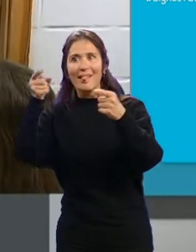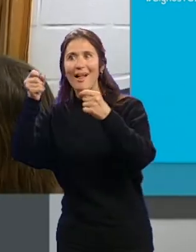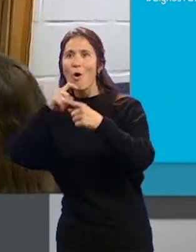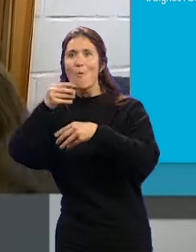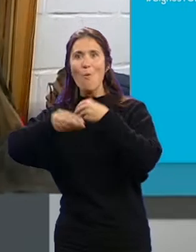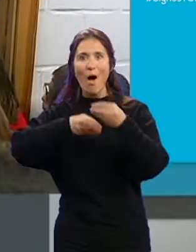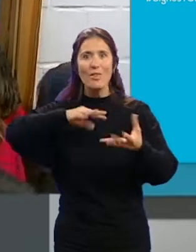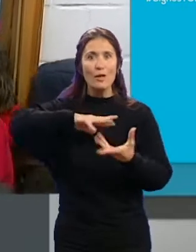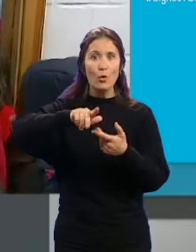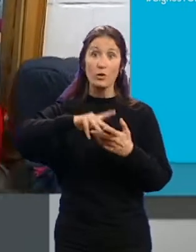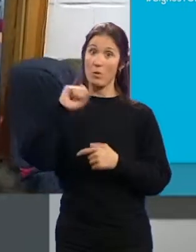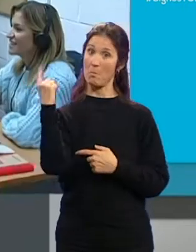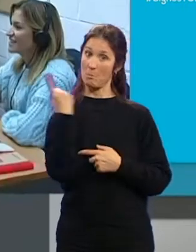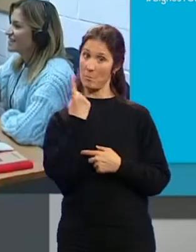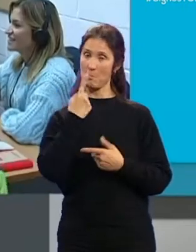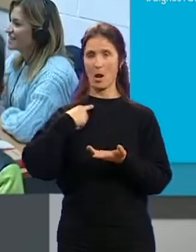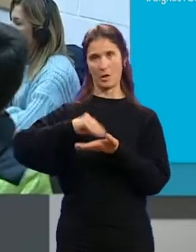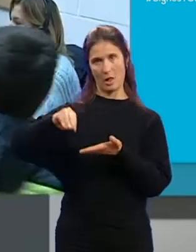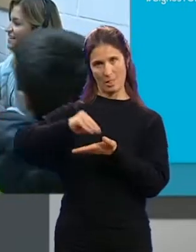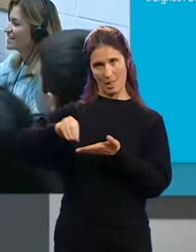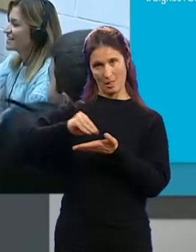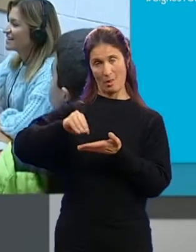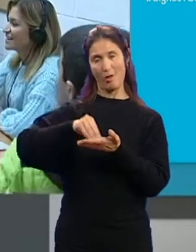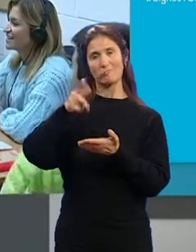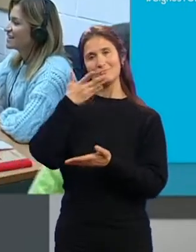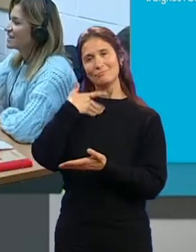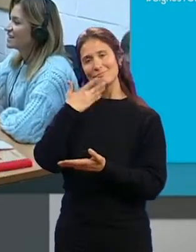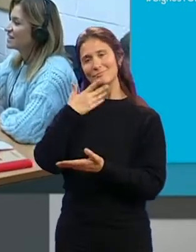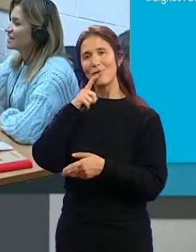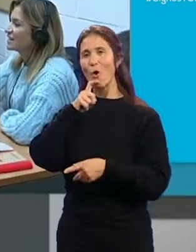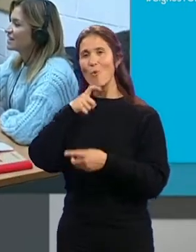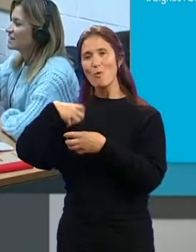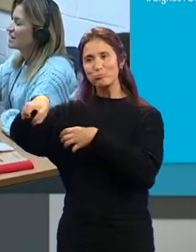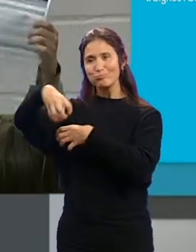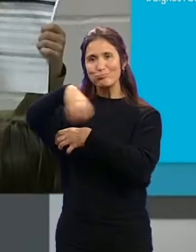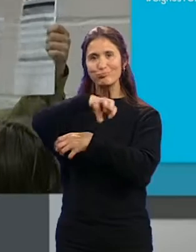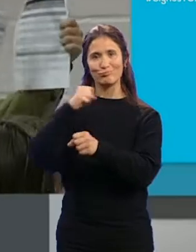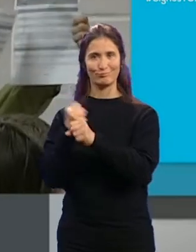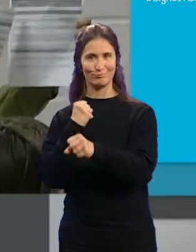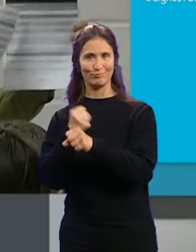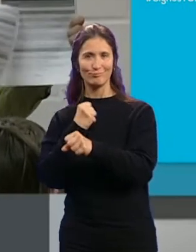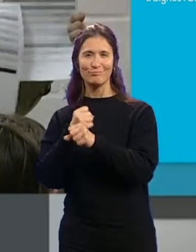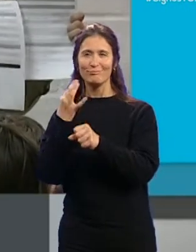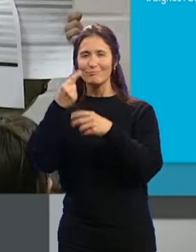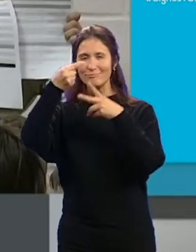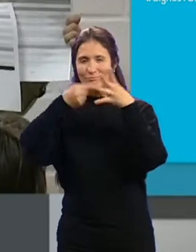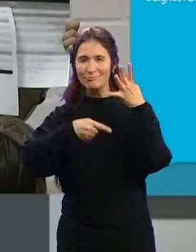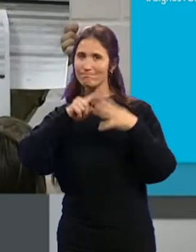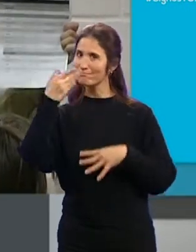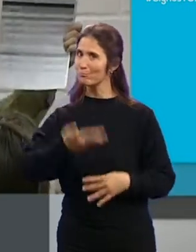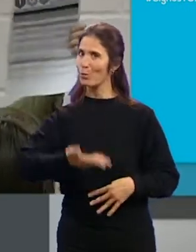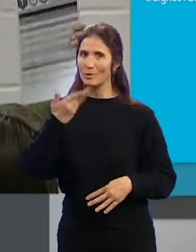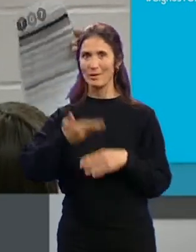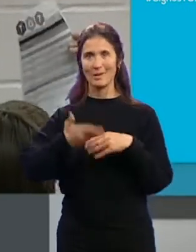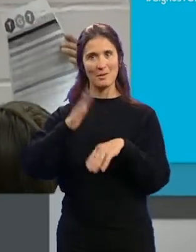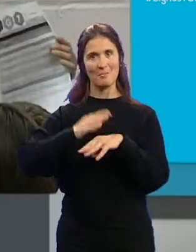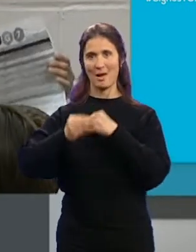noticias... ...primero han pasado por redacción... ...donde han conocido cómo se reparte el trabajo... ...y qué elementos son indispensables...